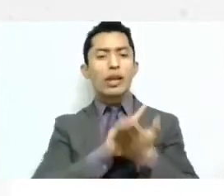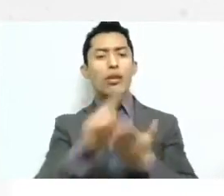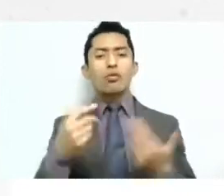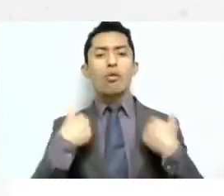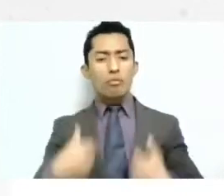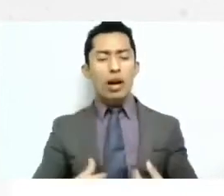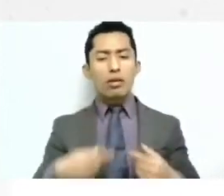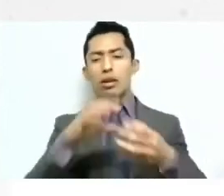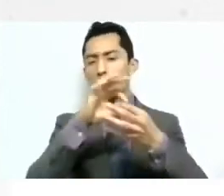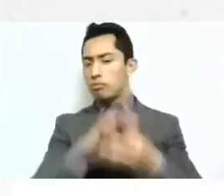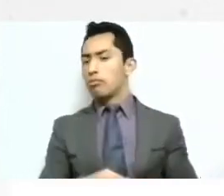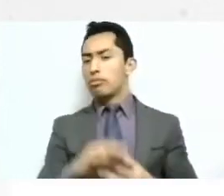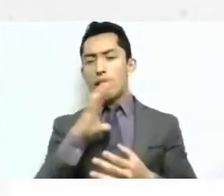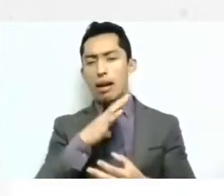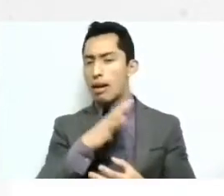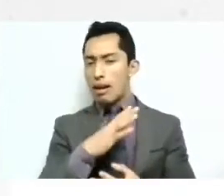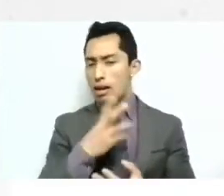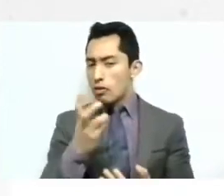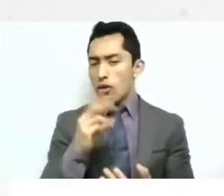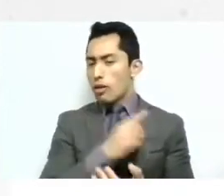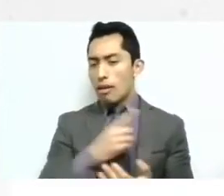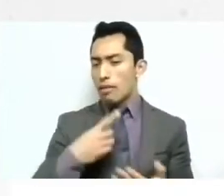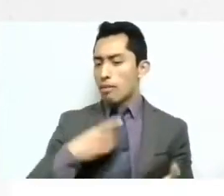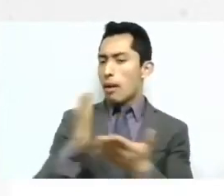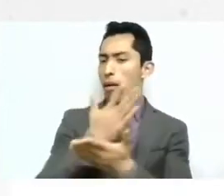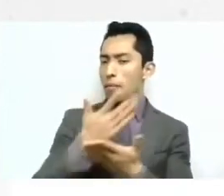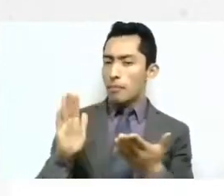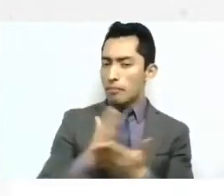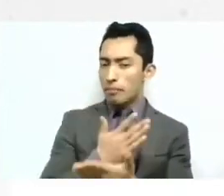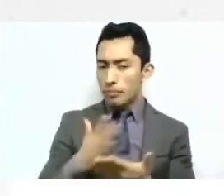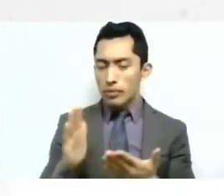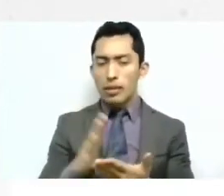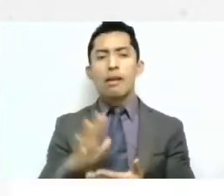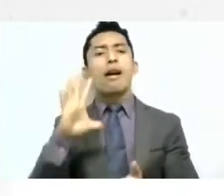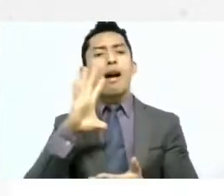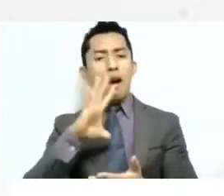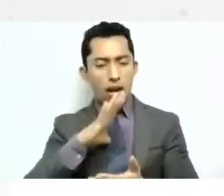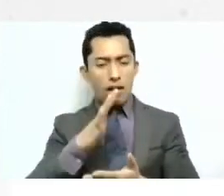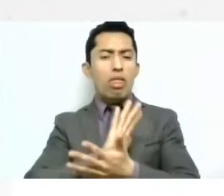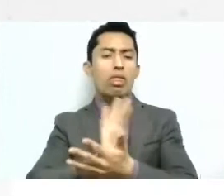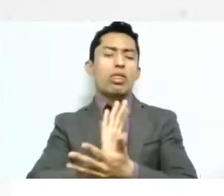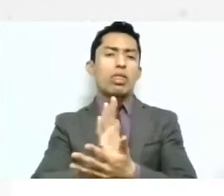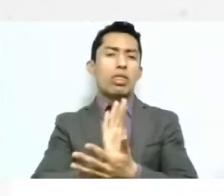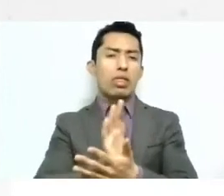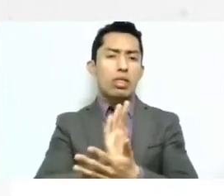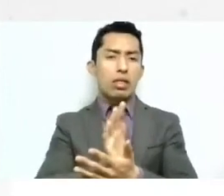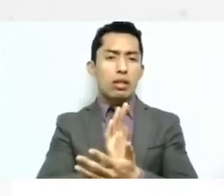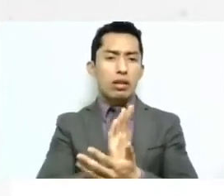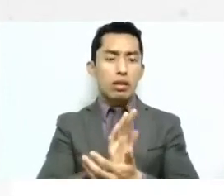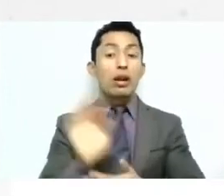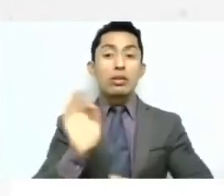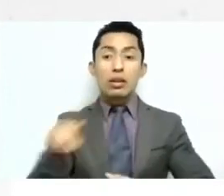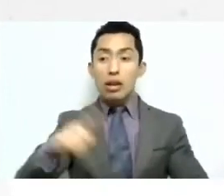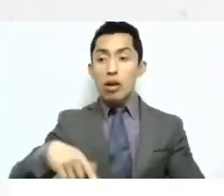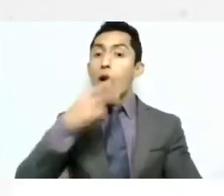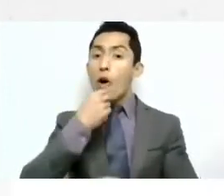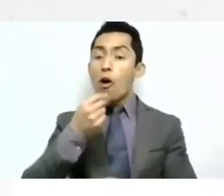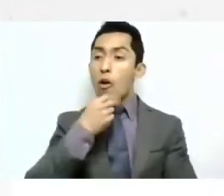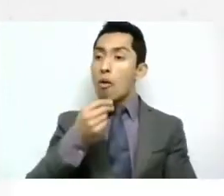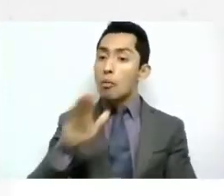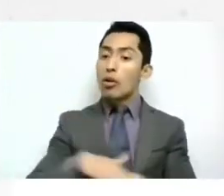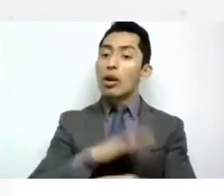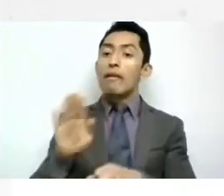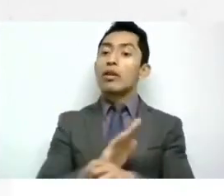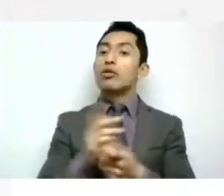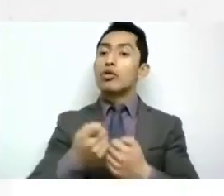de ahí que pues tenemos que ver la discriminación que están haciendo con el hombre y también por qué no por